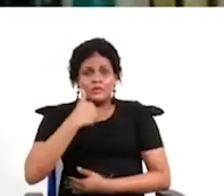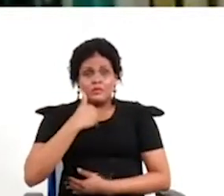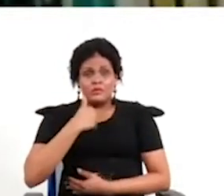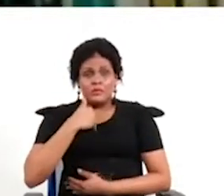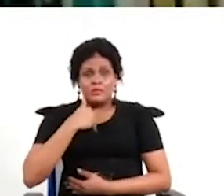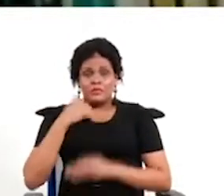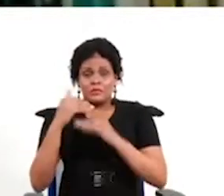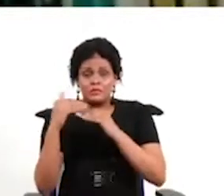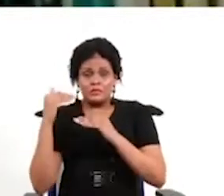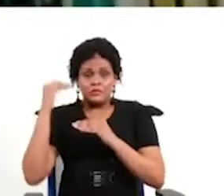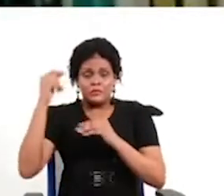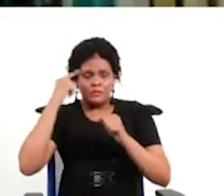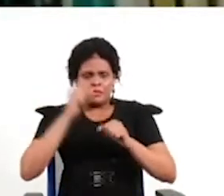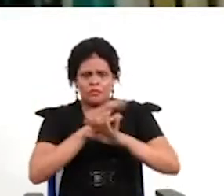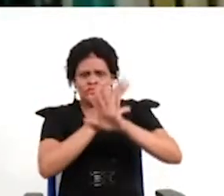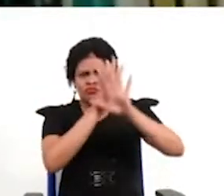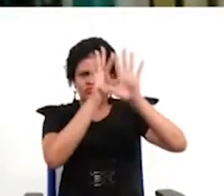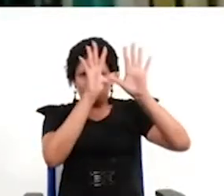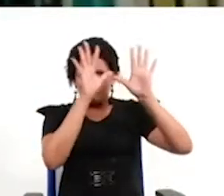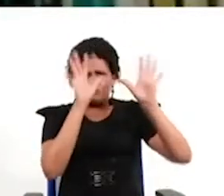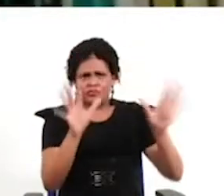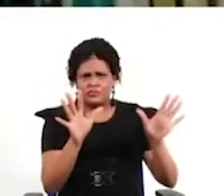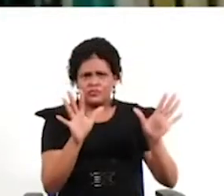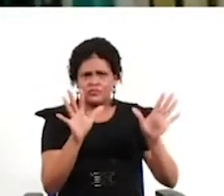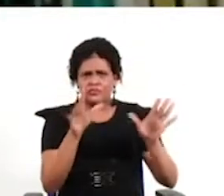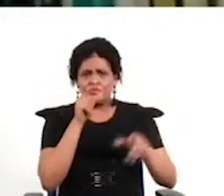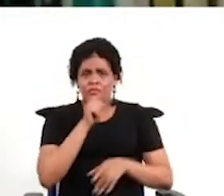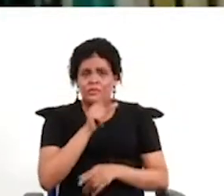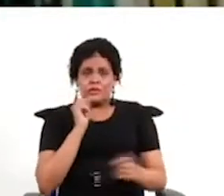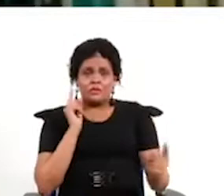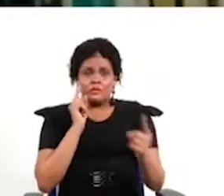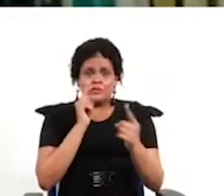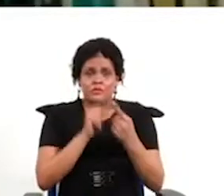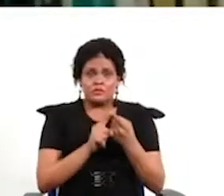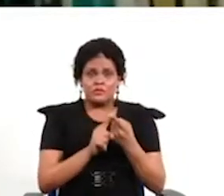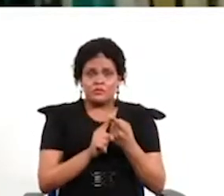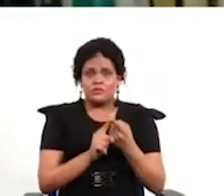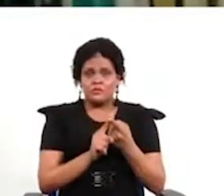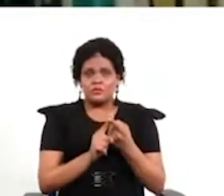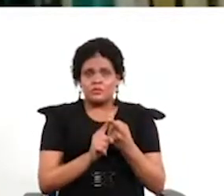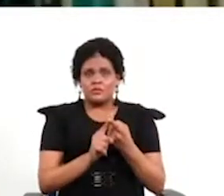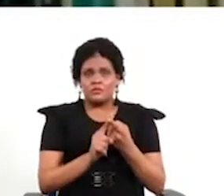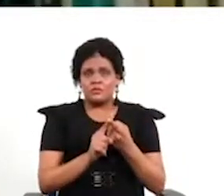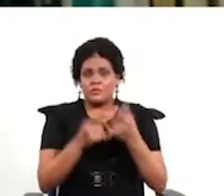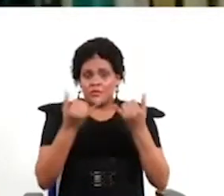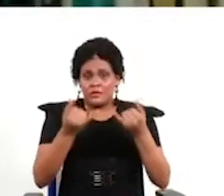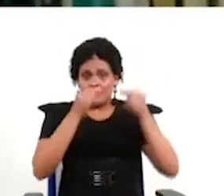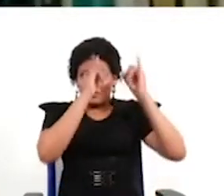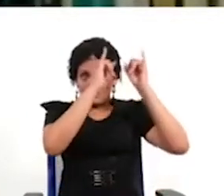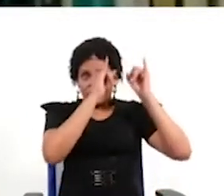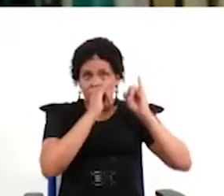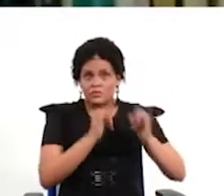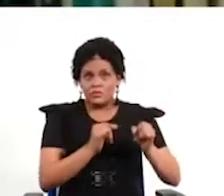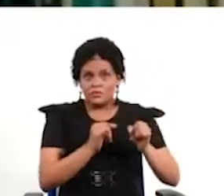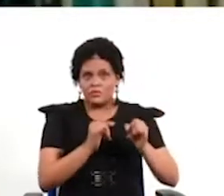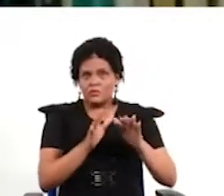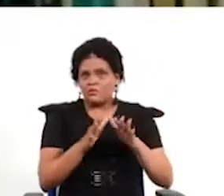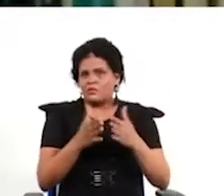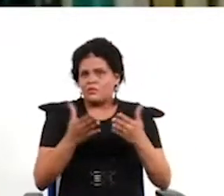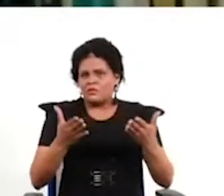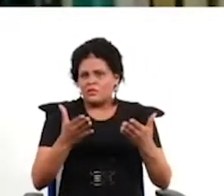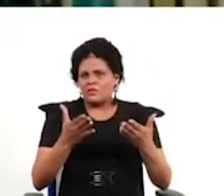enorme transparencia y honestidad desde el sector público y desde las instituciones en qué se está